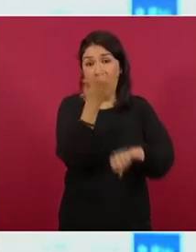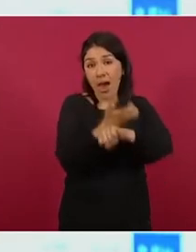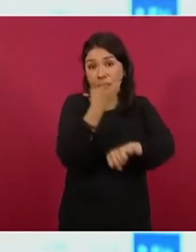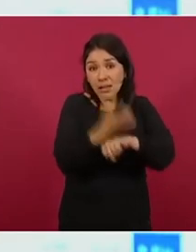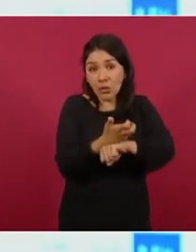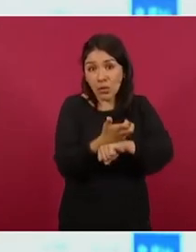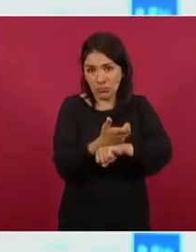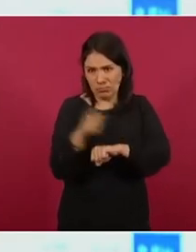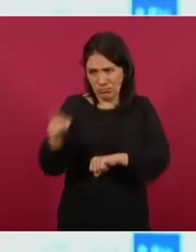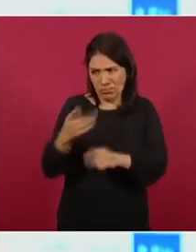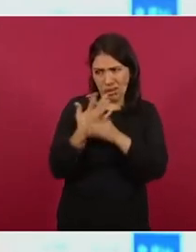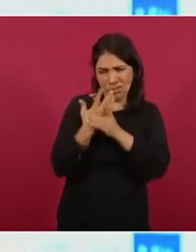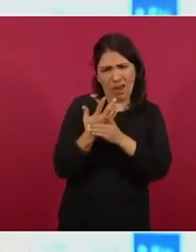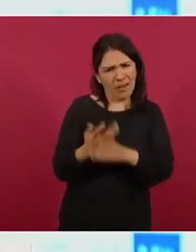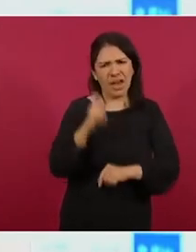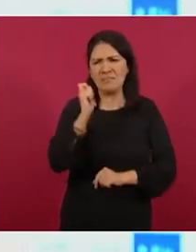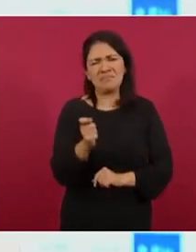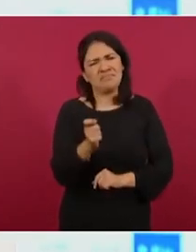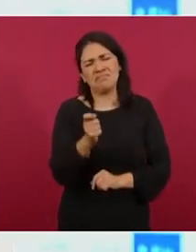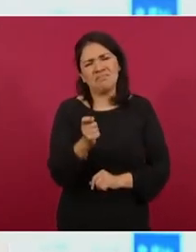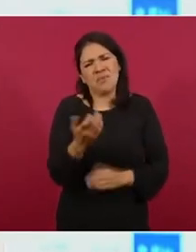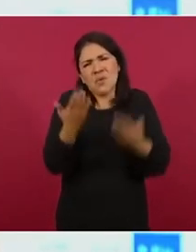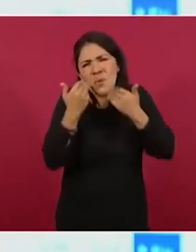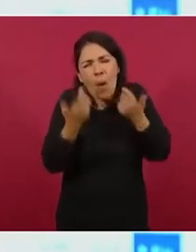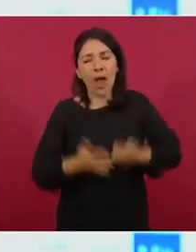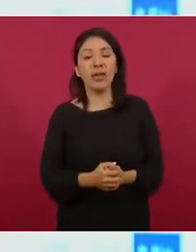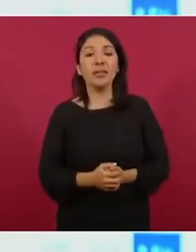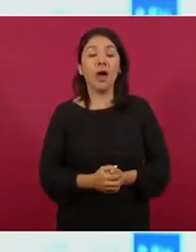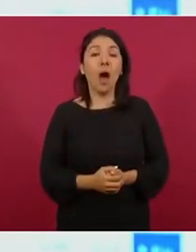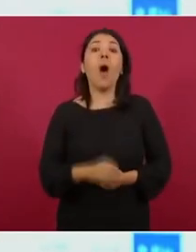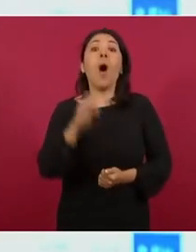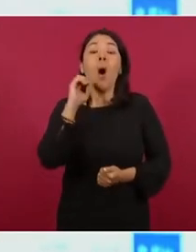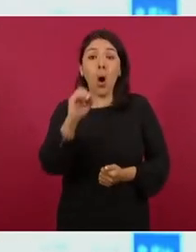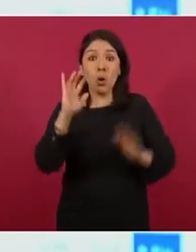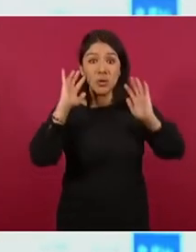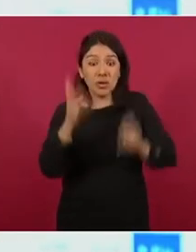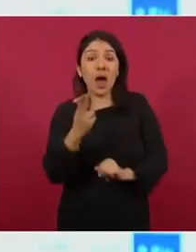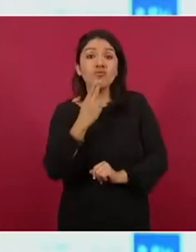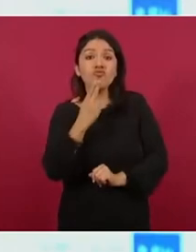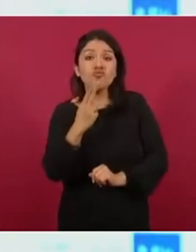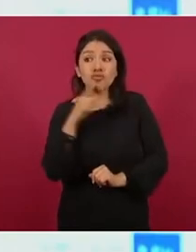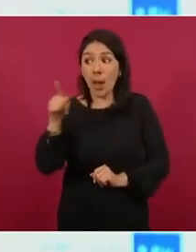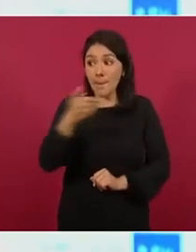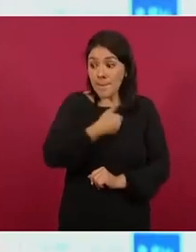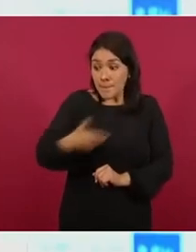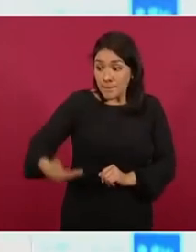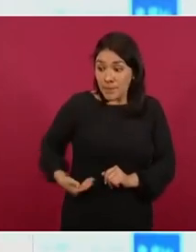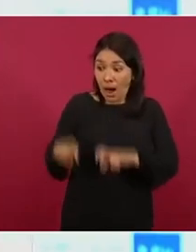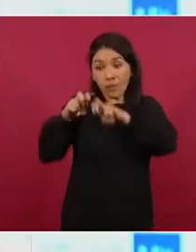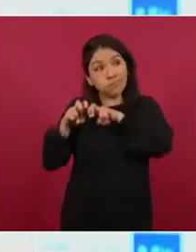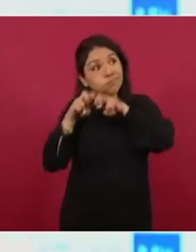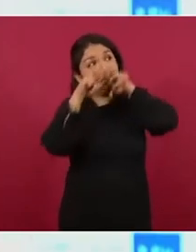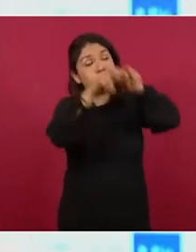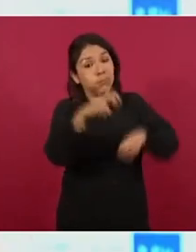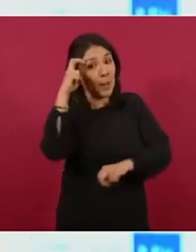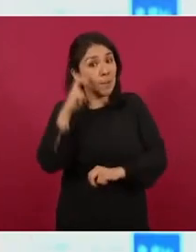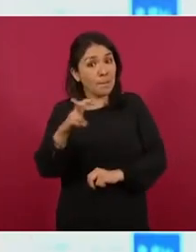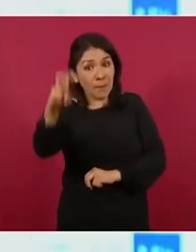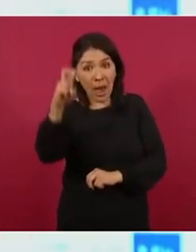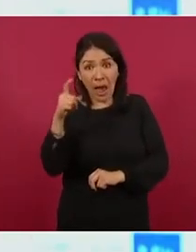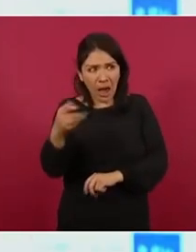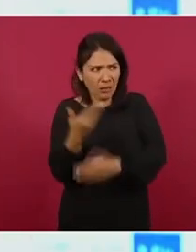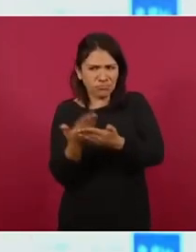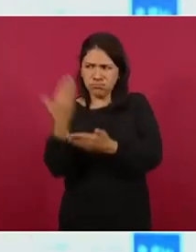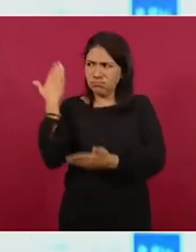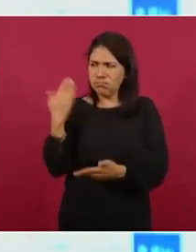como asegura MX. Tampoco ha sido usado por el mandatario mexicano en lo que va de su